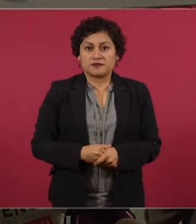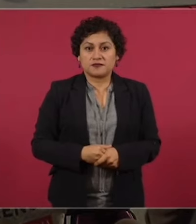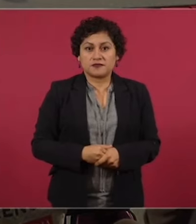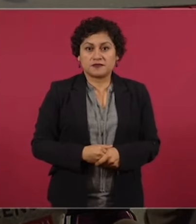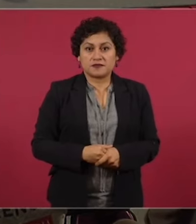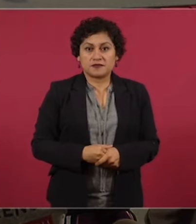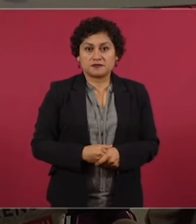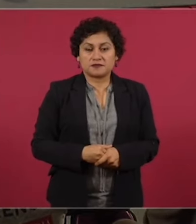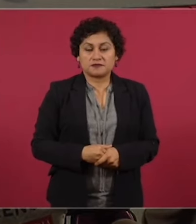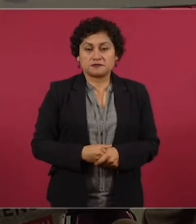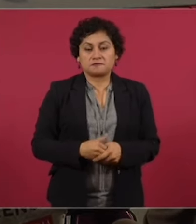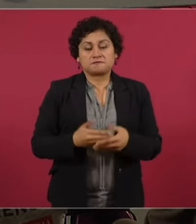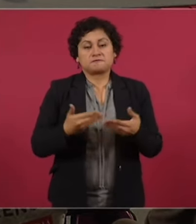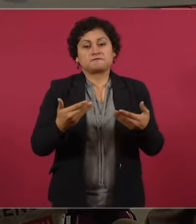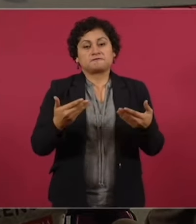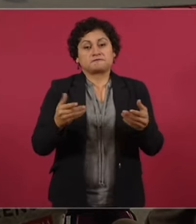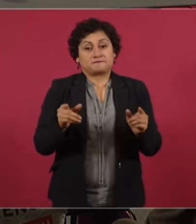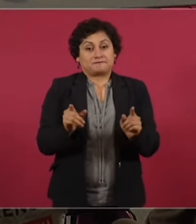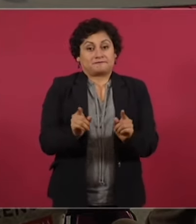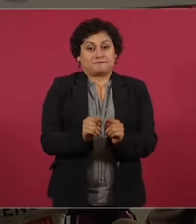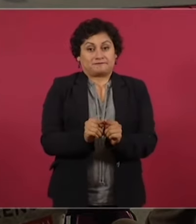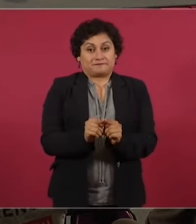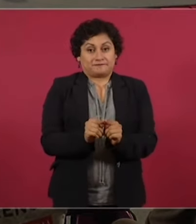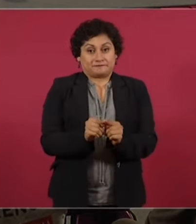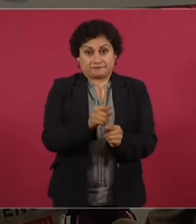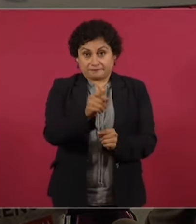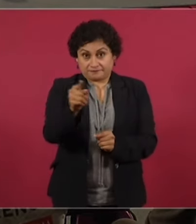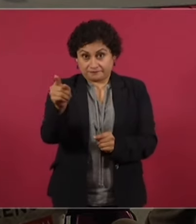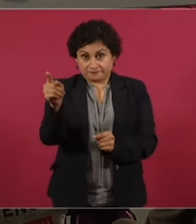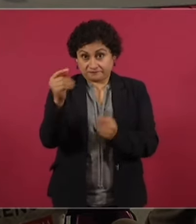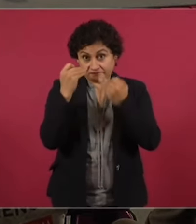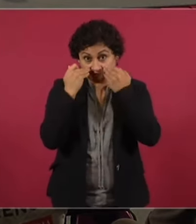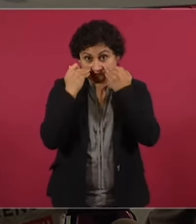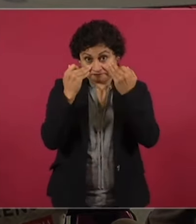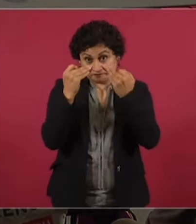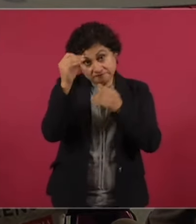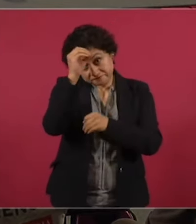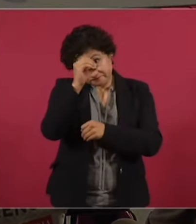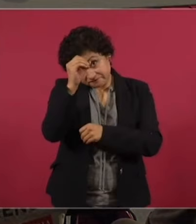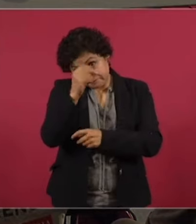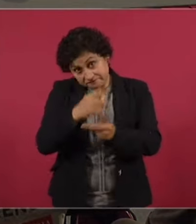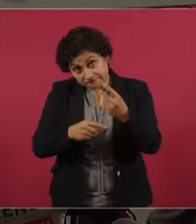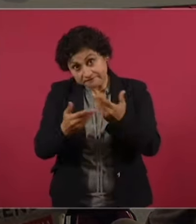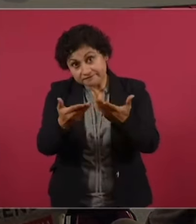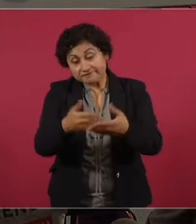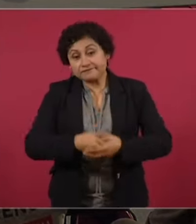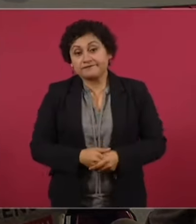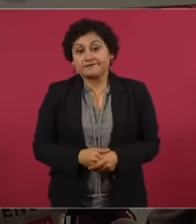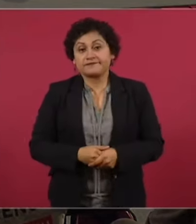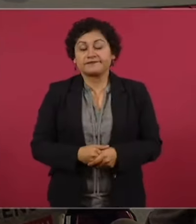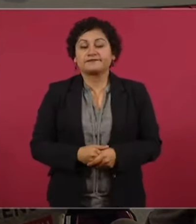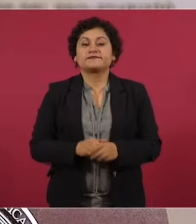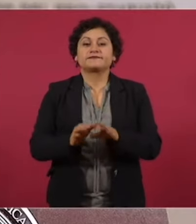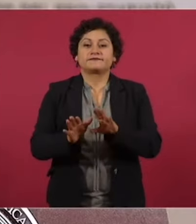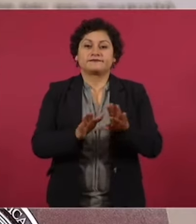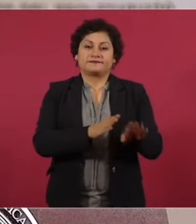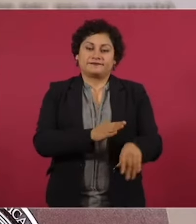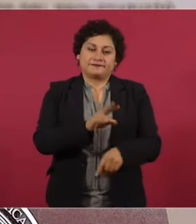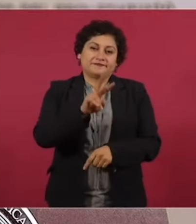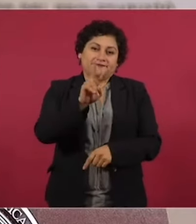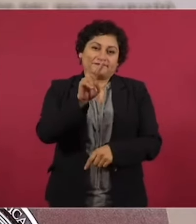Hasta aquí. Nada más para que ustedes juzguen. No por algo, una de sus alumnas consentidas,